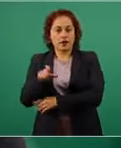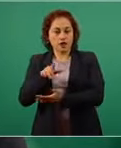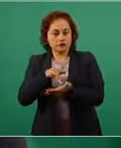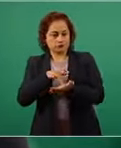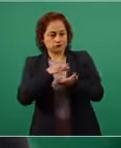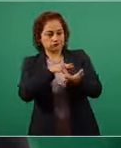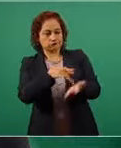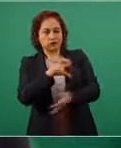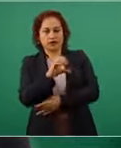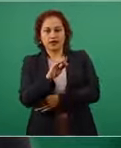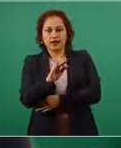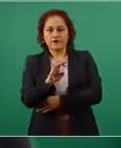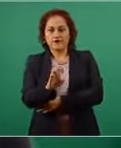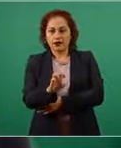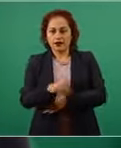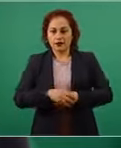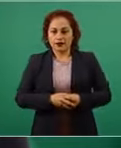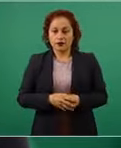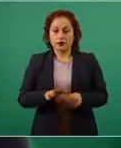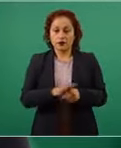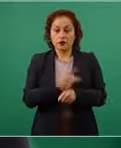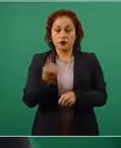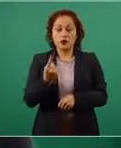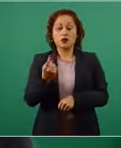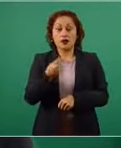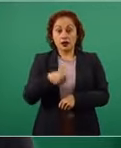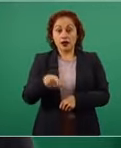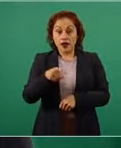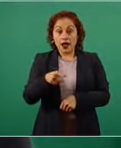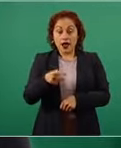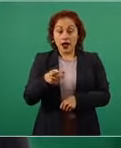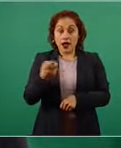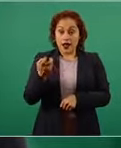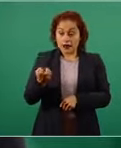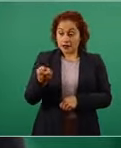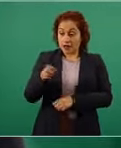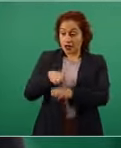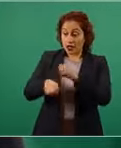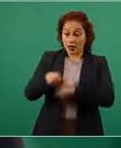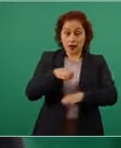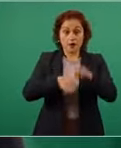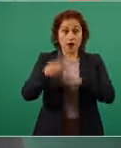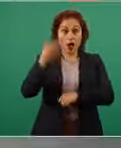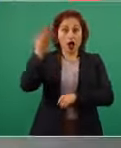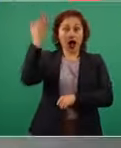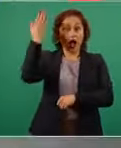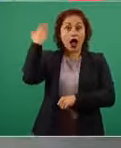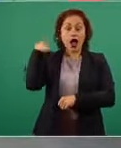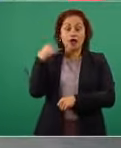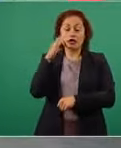que estaban a punto de desaparecer por la política privatizadora